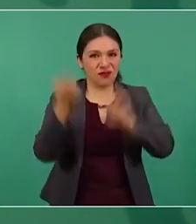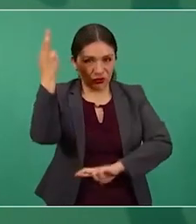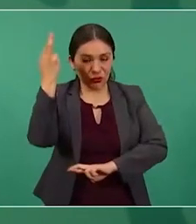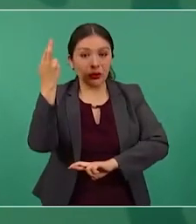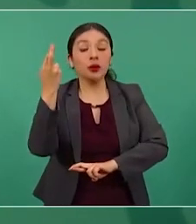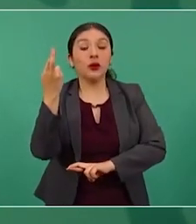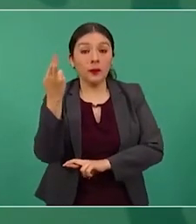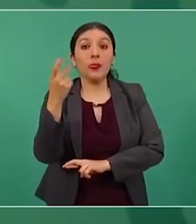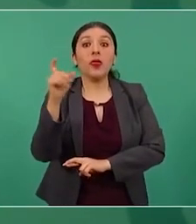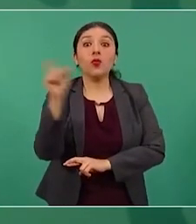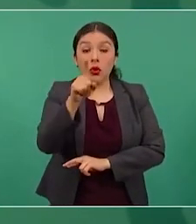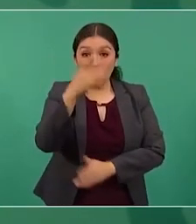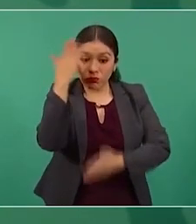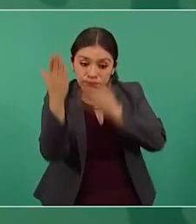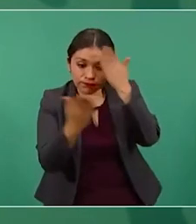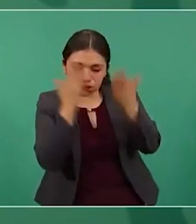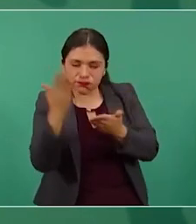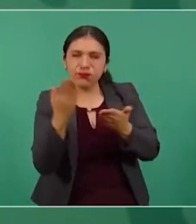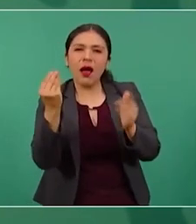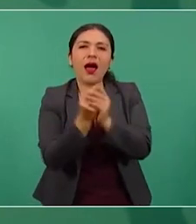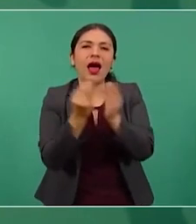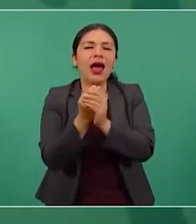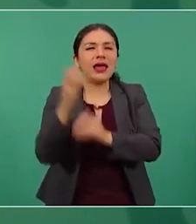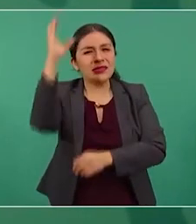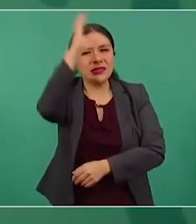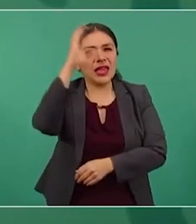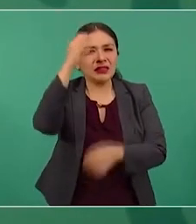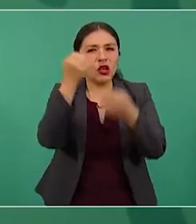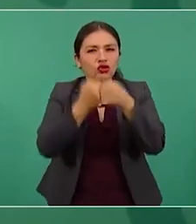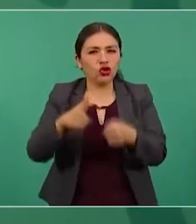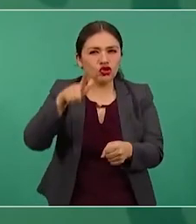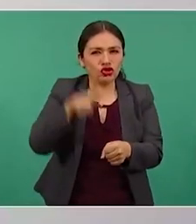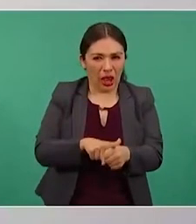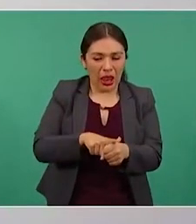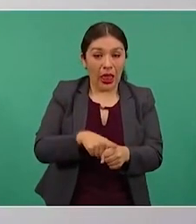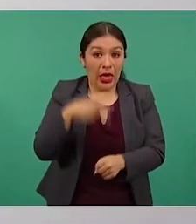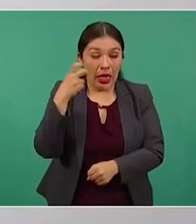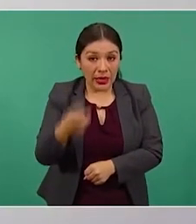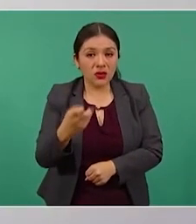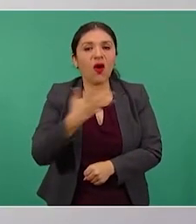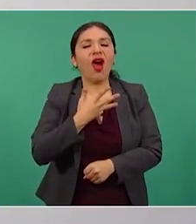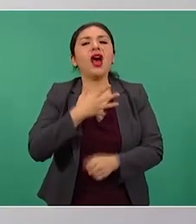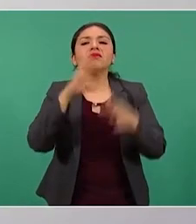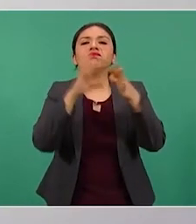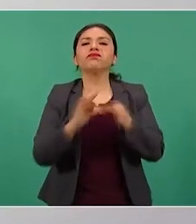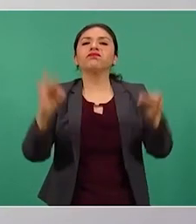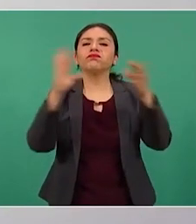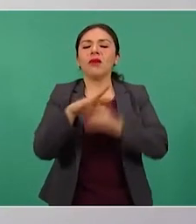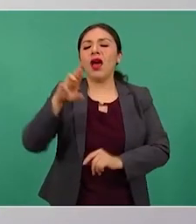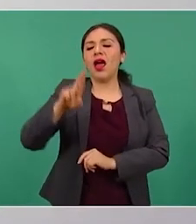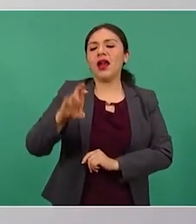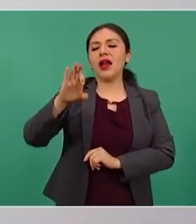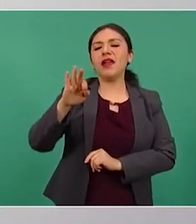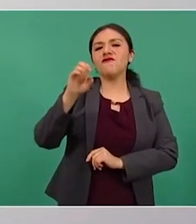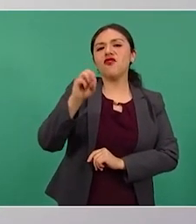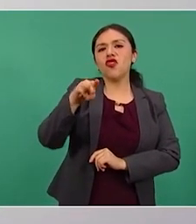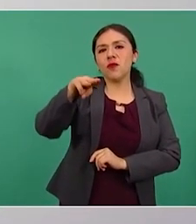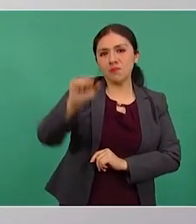Cuando se estudia la ciencia social se habla de reforma y se habla de revolución.